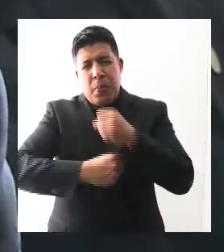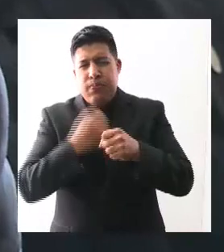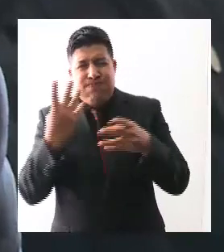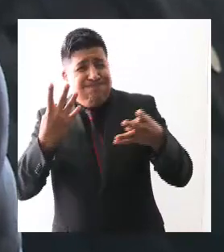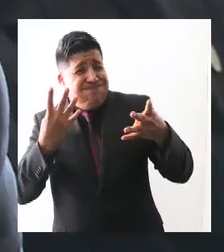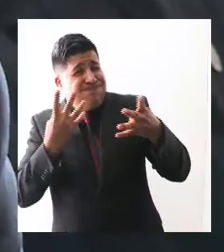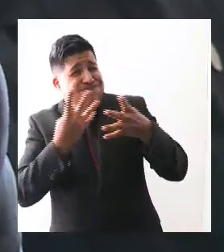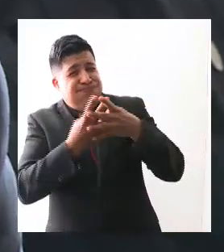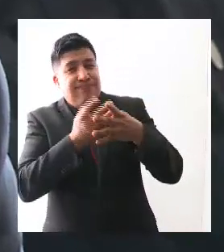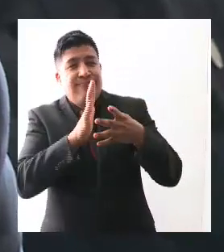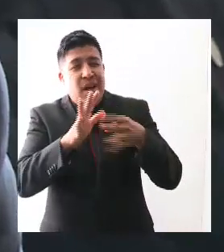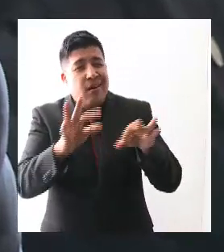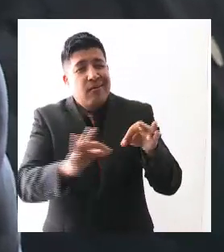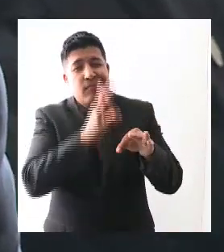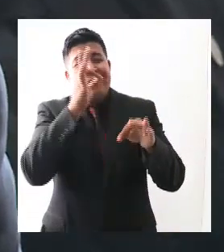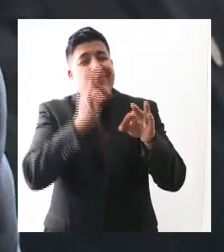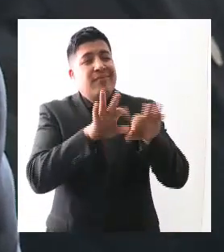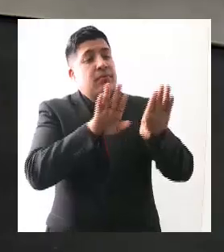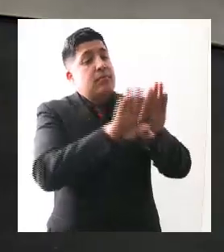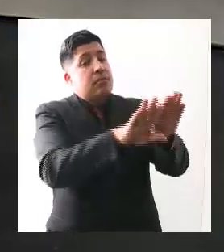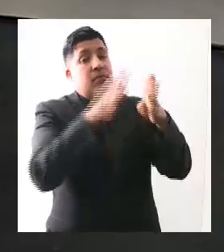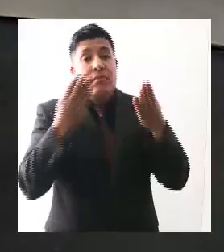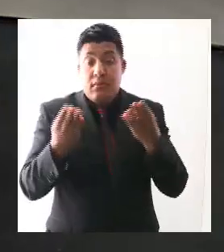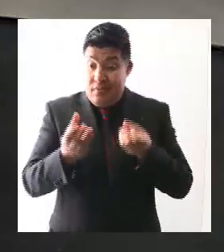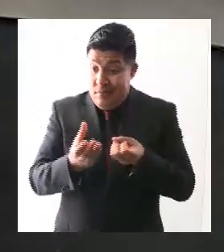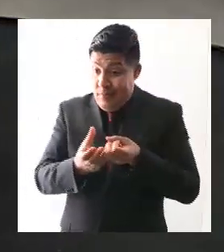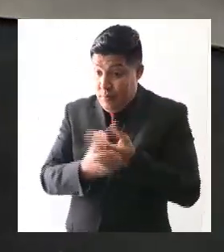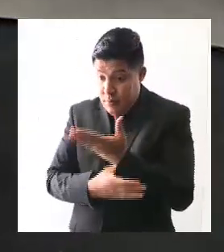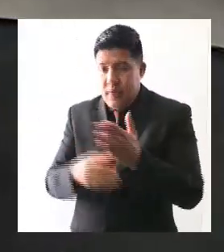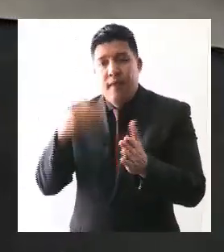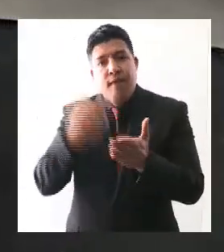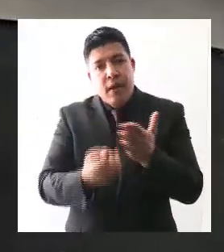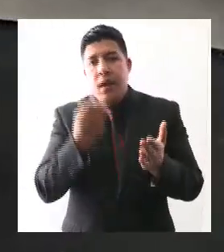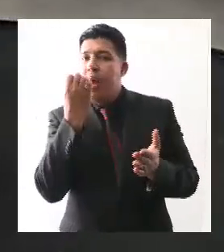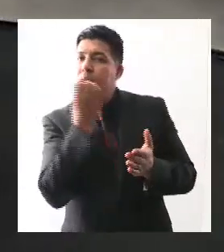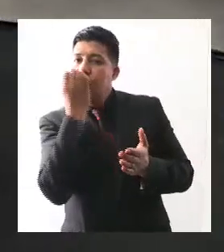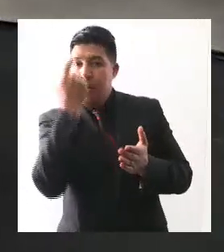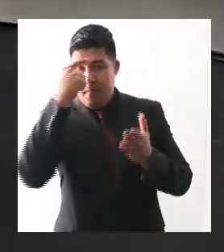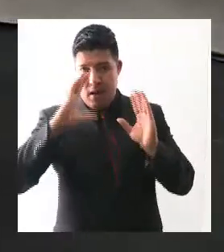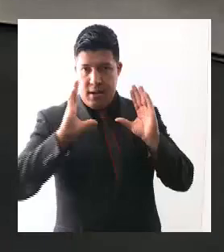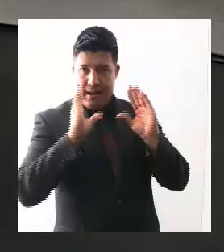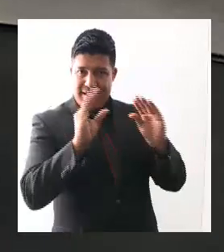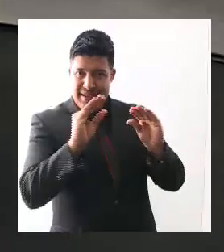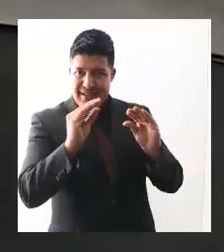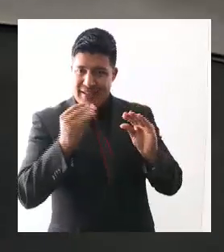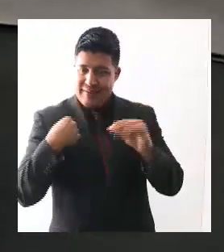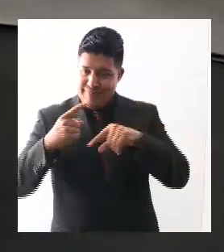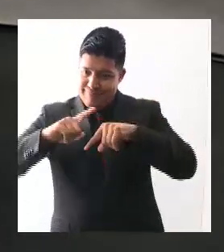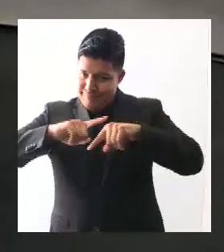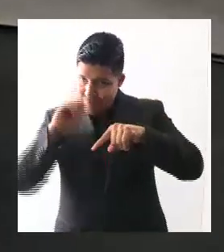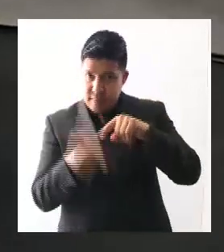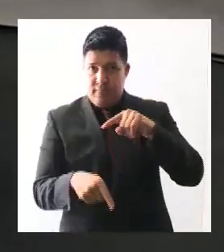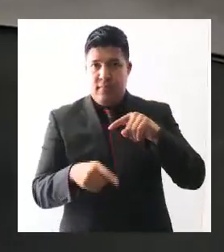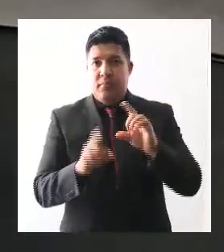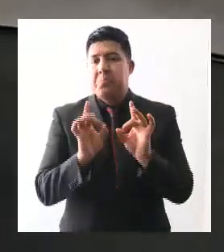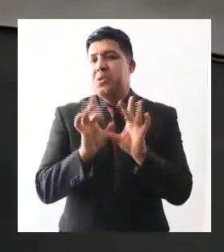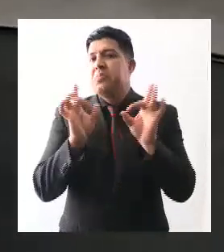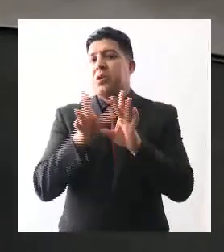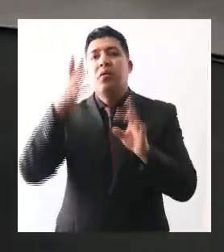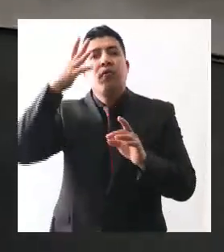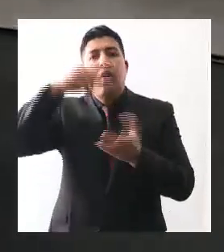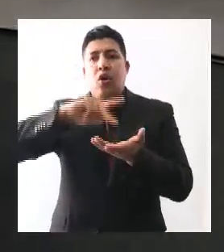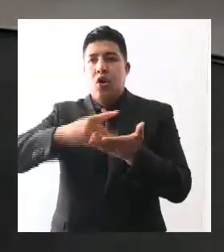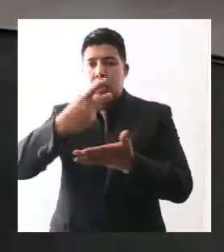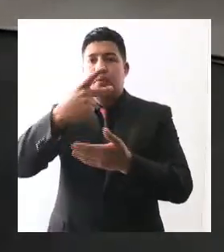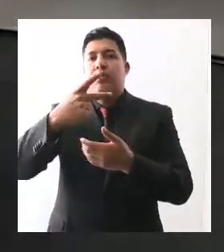en escuelas para delinquir. Me gustaría que me ayudara para dar datos exactos, puntuales, el fiscal de reinserción a